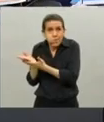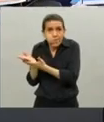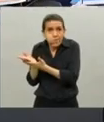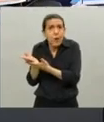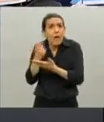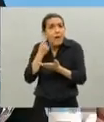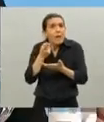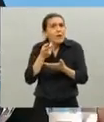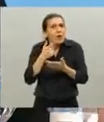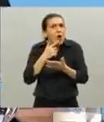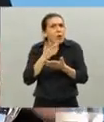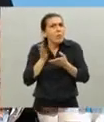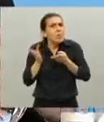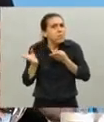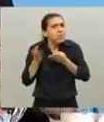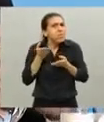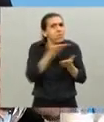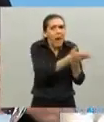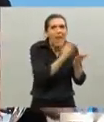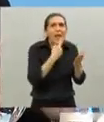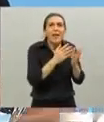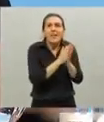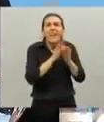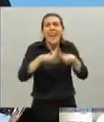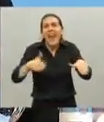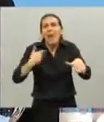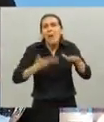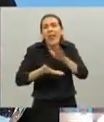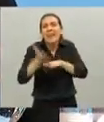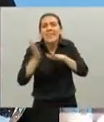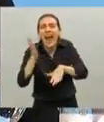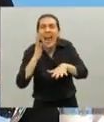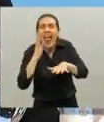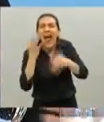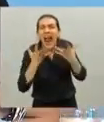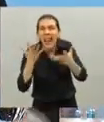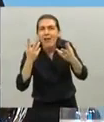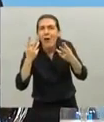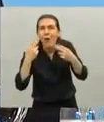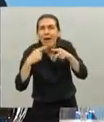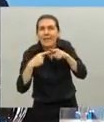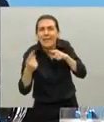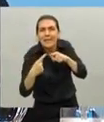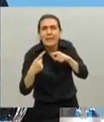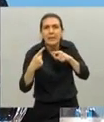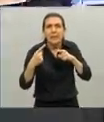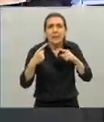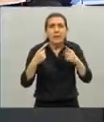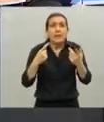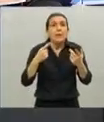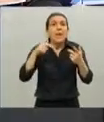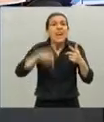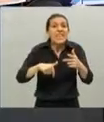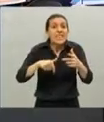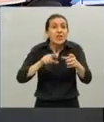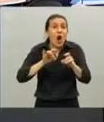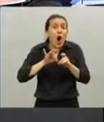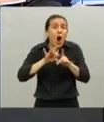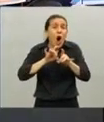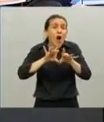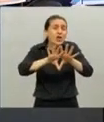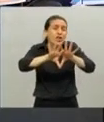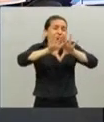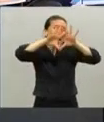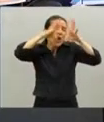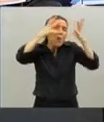salir de las casas que la gente tenga un tiempo para salir de las casas estamos en una pandemia que mata